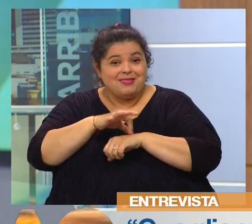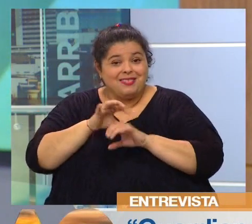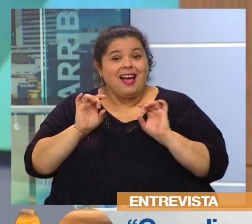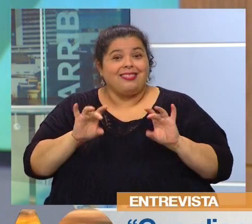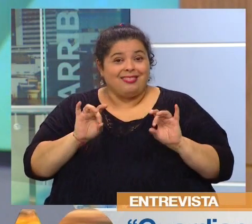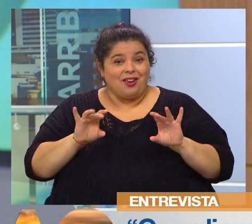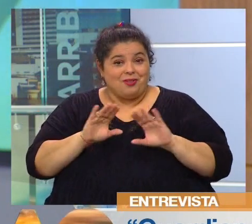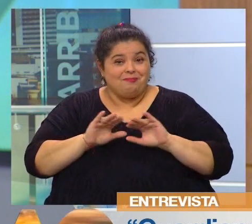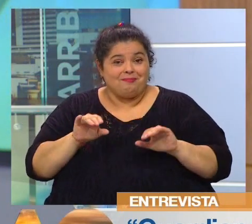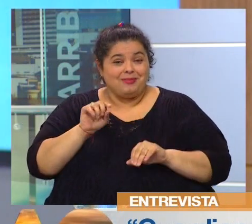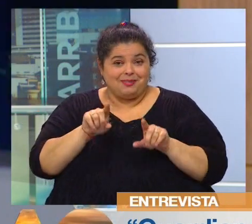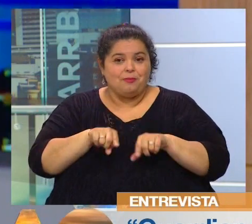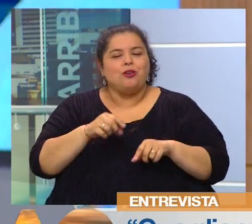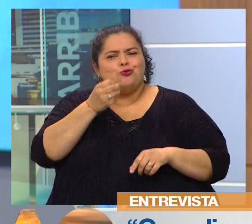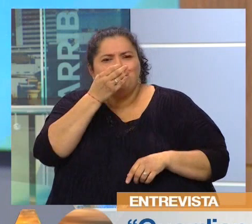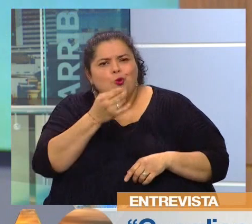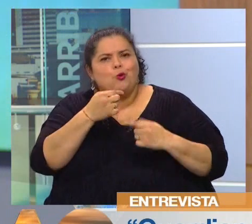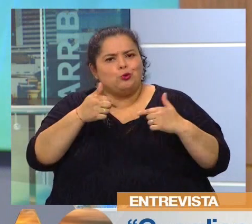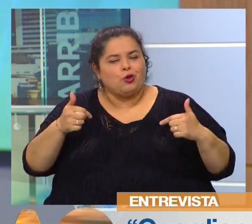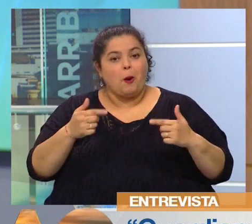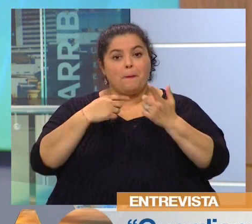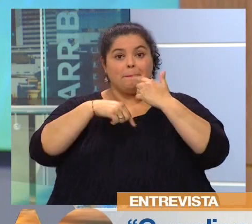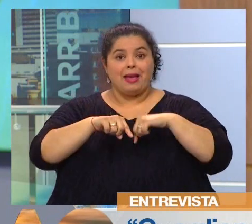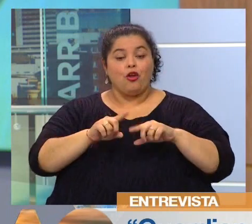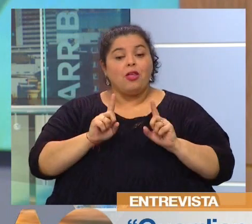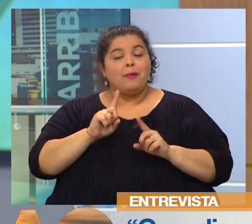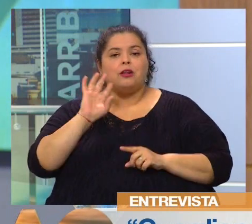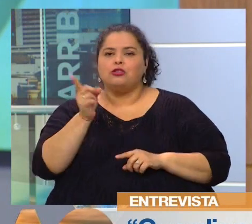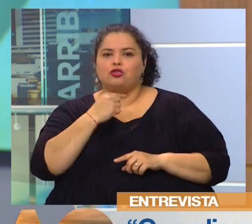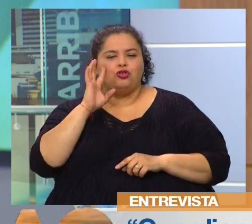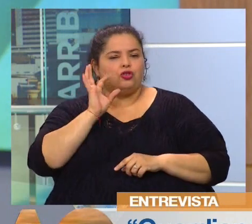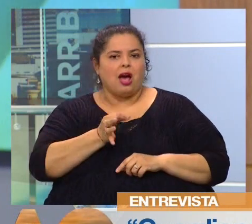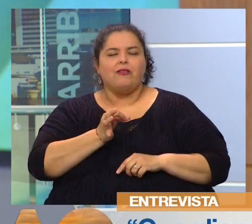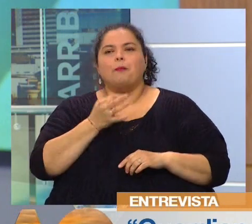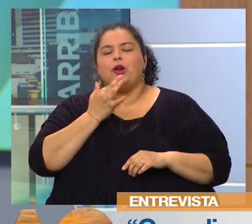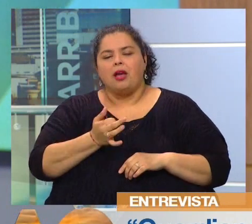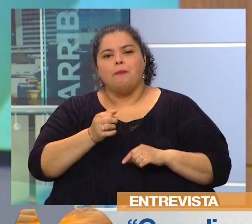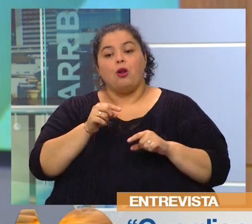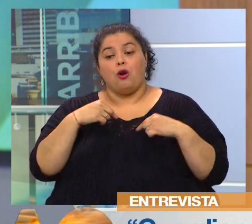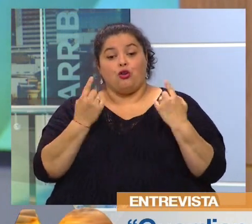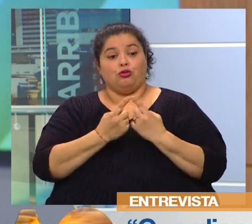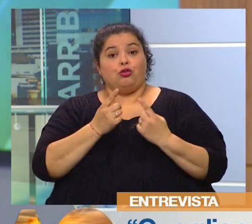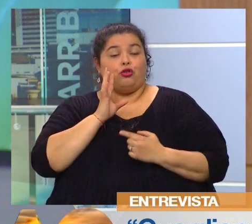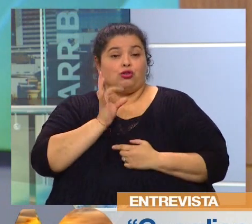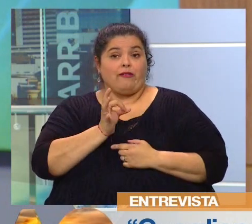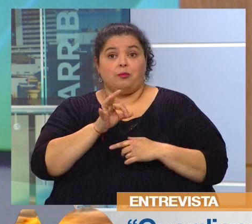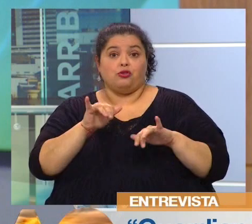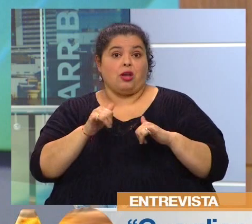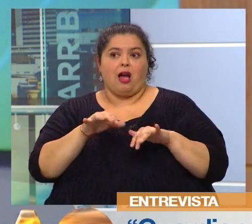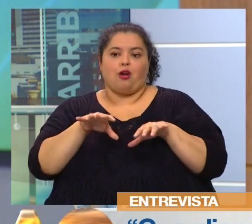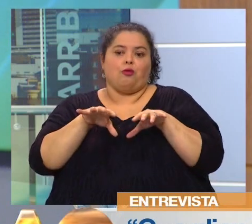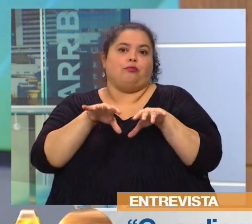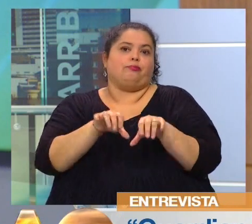entender que también hemos sido colonizados por un saber que ha sido puesto en un lugar que, bueno, que